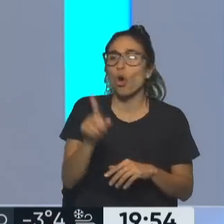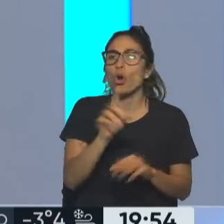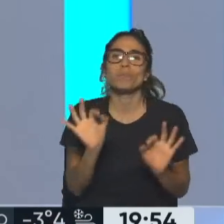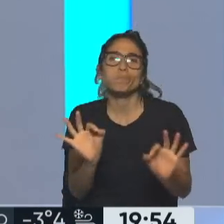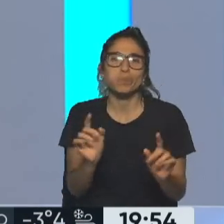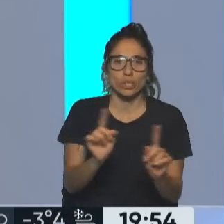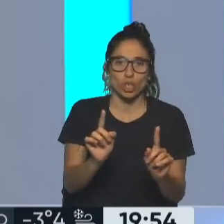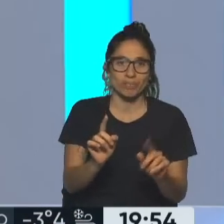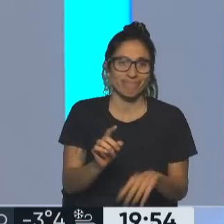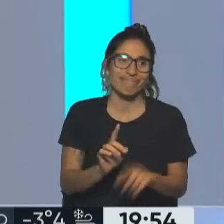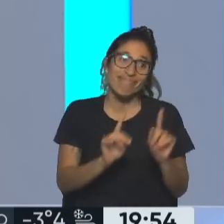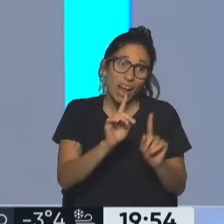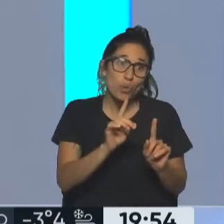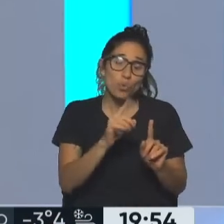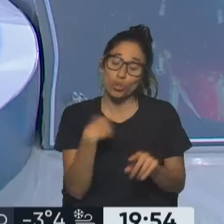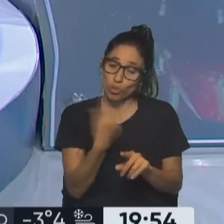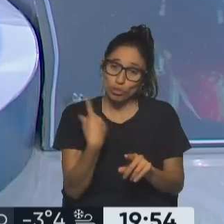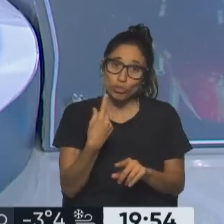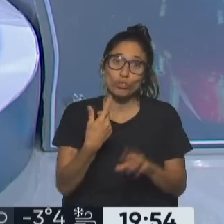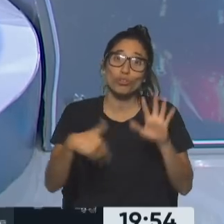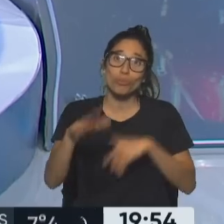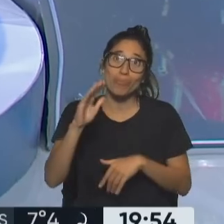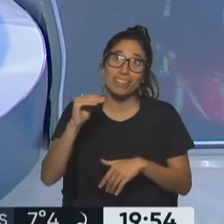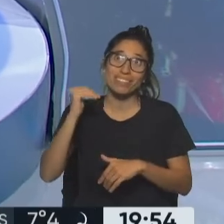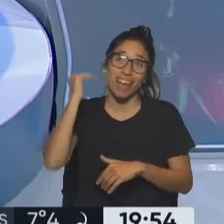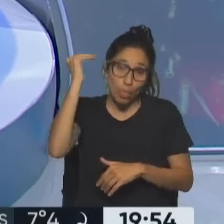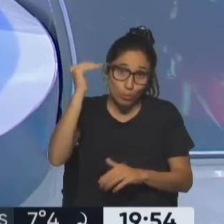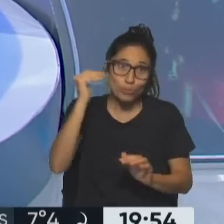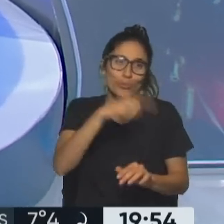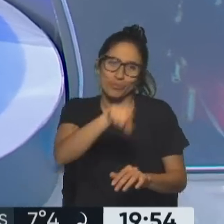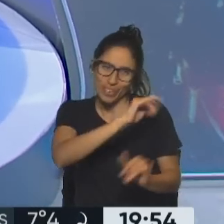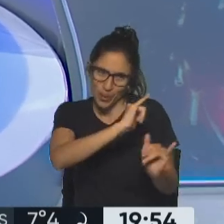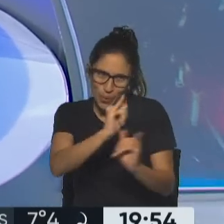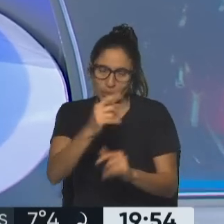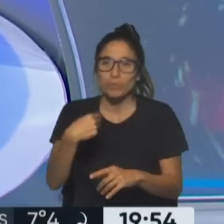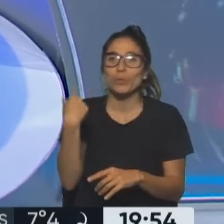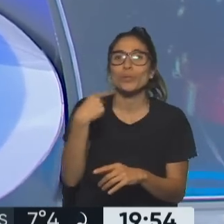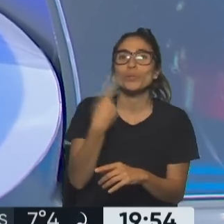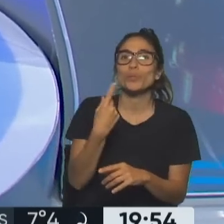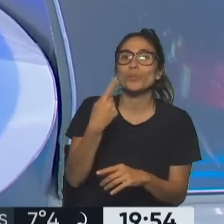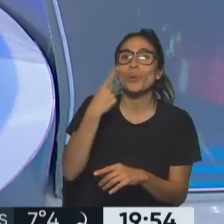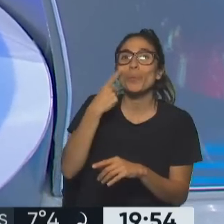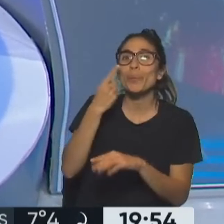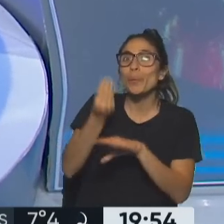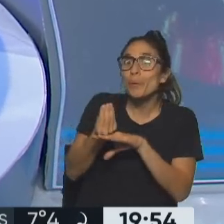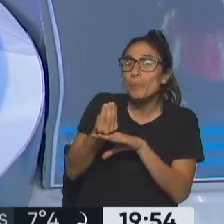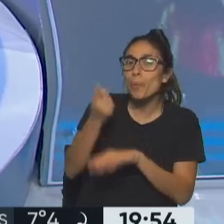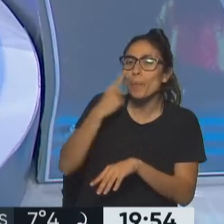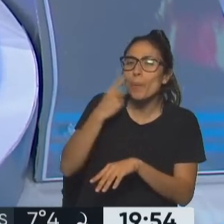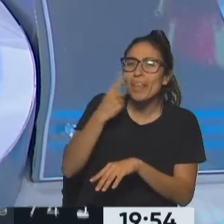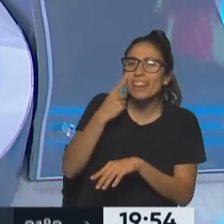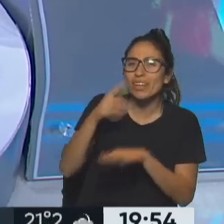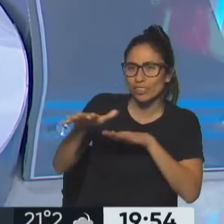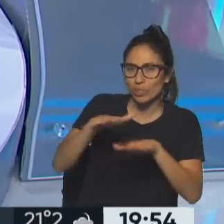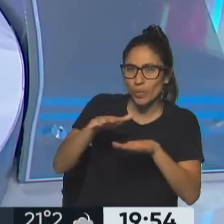Horacio también, pero vivimos la época de la dictadura. Y entonces Alfonsín llegó dijo que la democracia se come, con la democracia se educa, con la